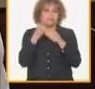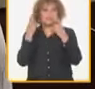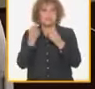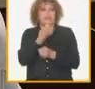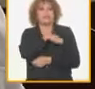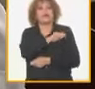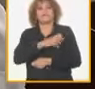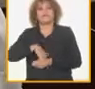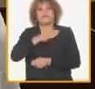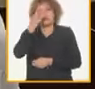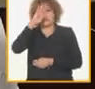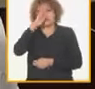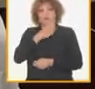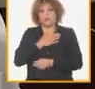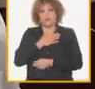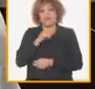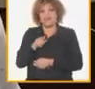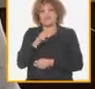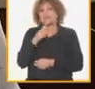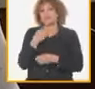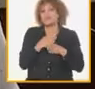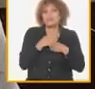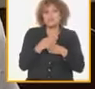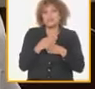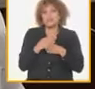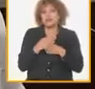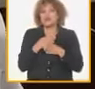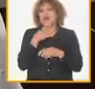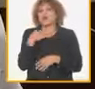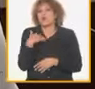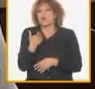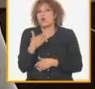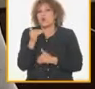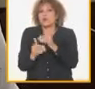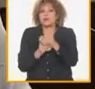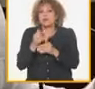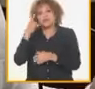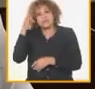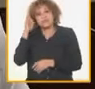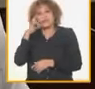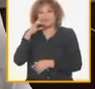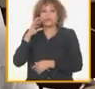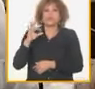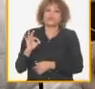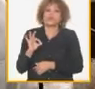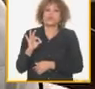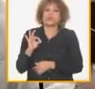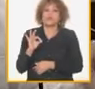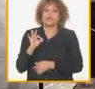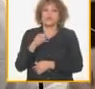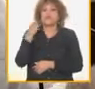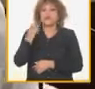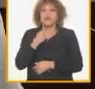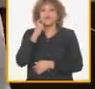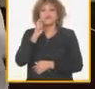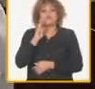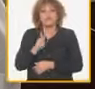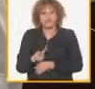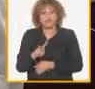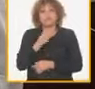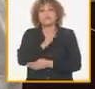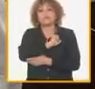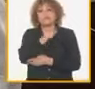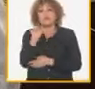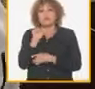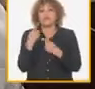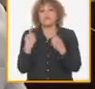y eso es lo que nos tiene que decir cómo estamos yo creo que esa mirada profunda de lo que nos falta para lograr los niveles productivos